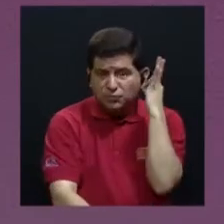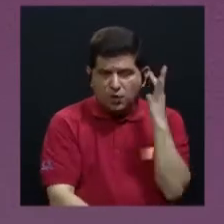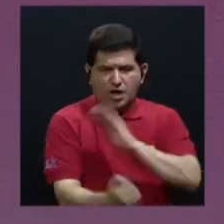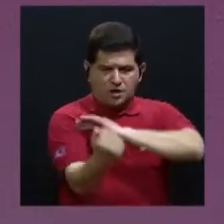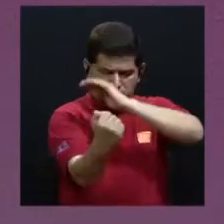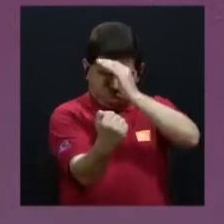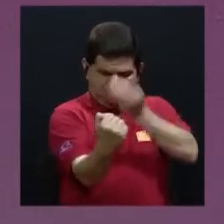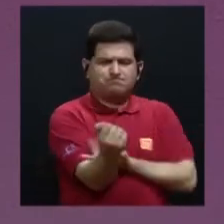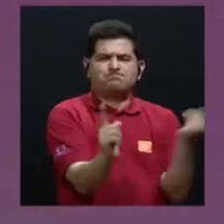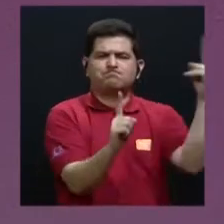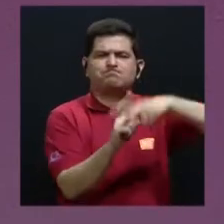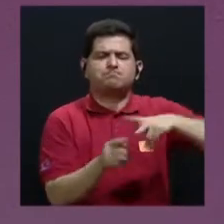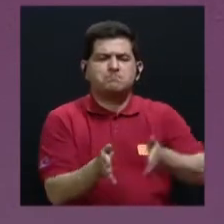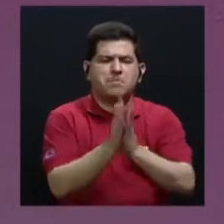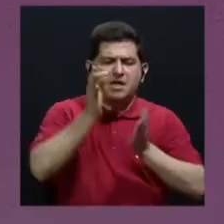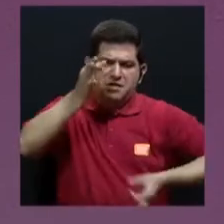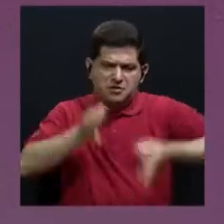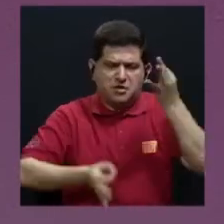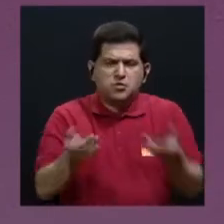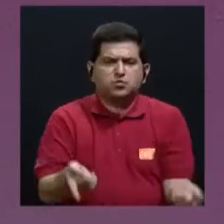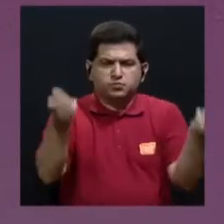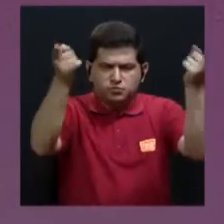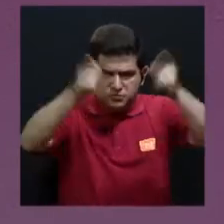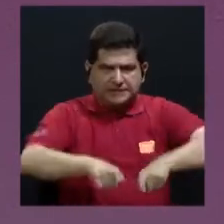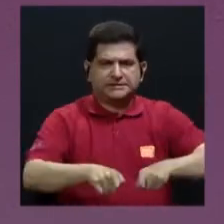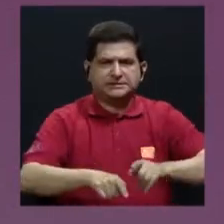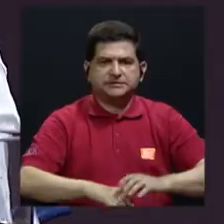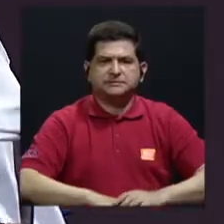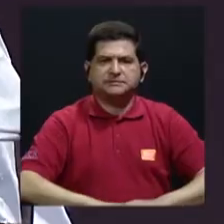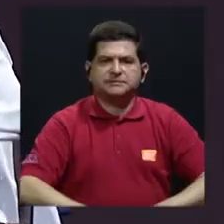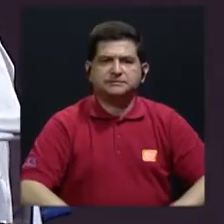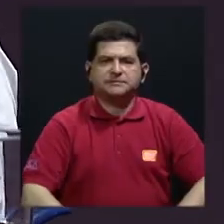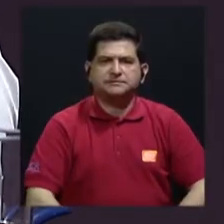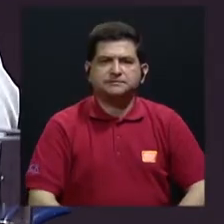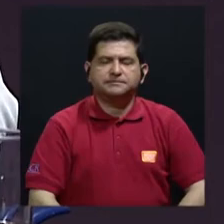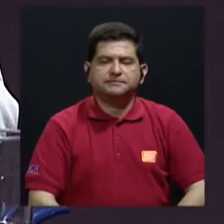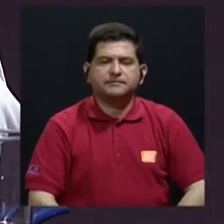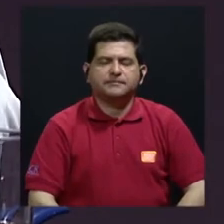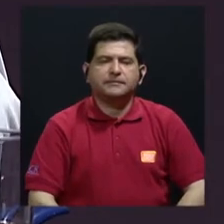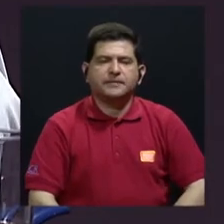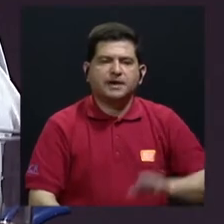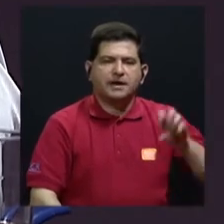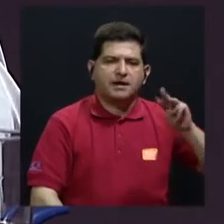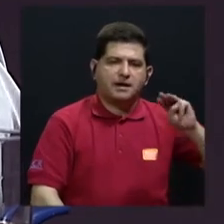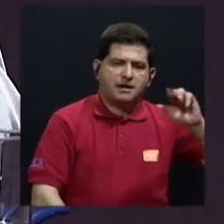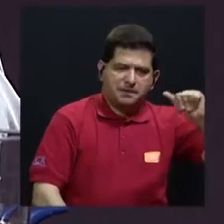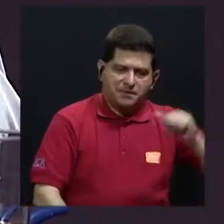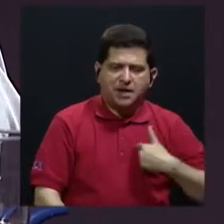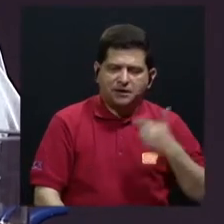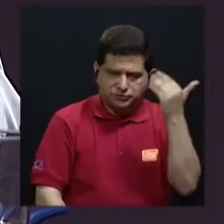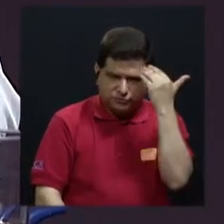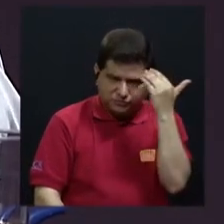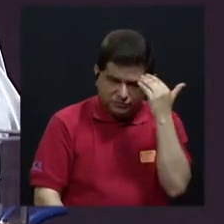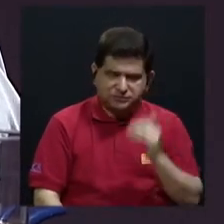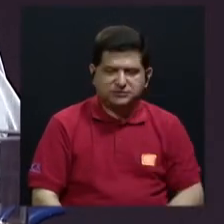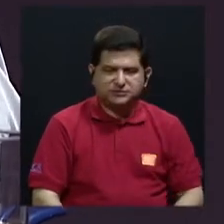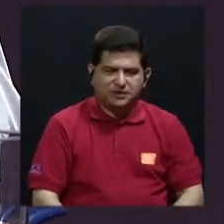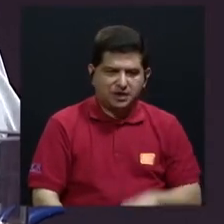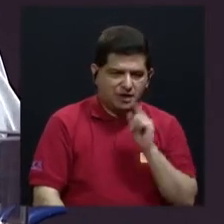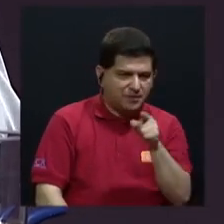empoderaran y pidieran justicia por lo que ha pasado. Emma, sé que para ti es muy